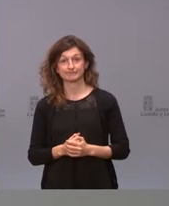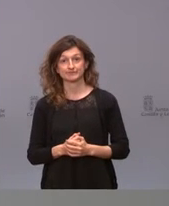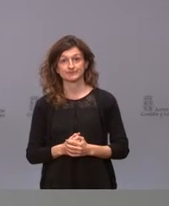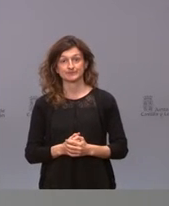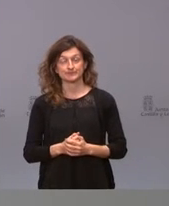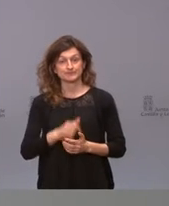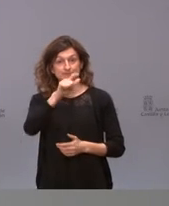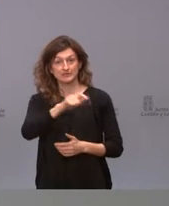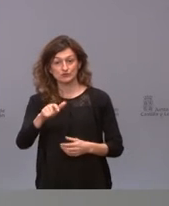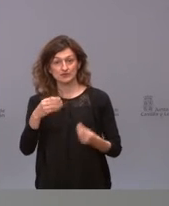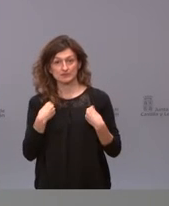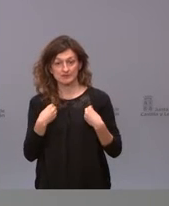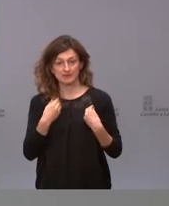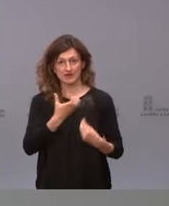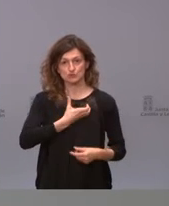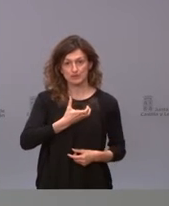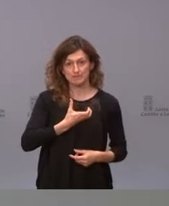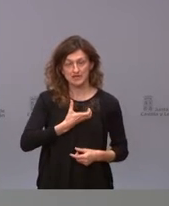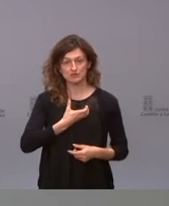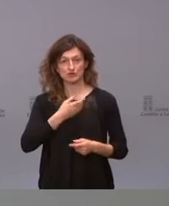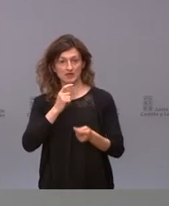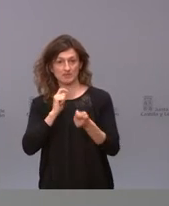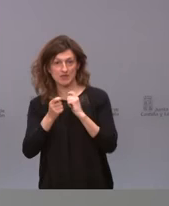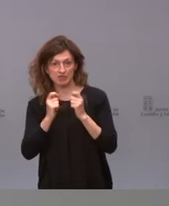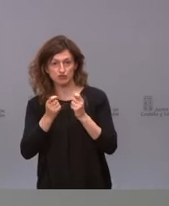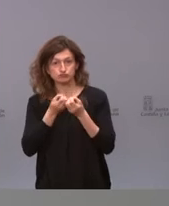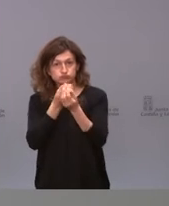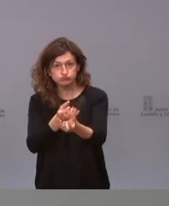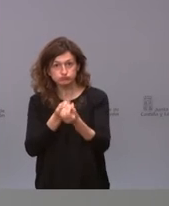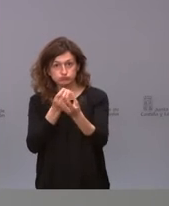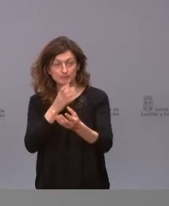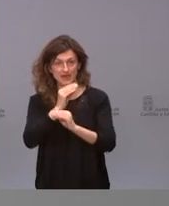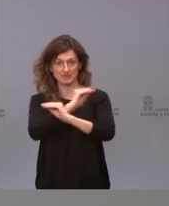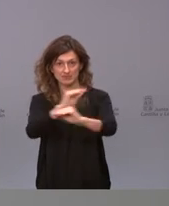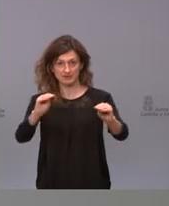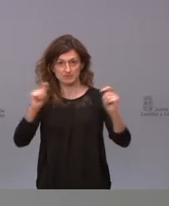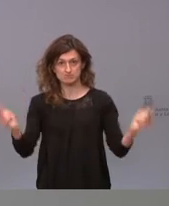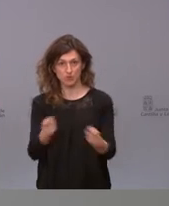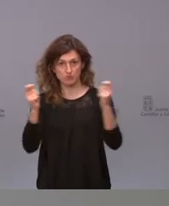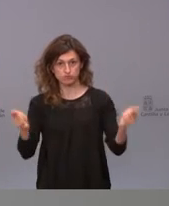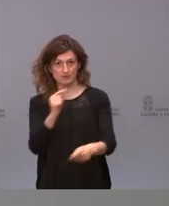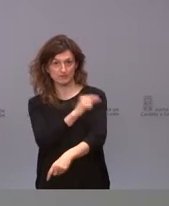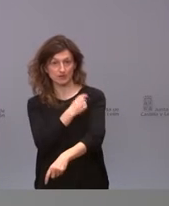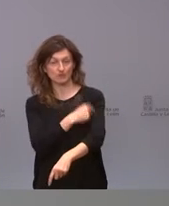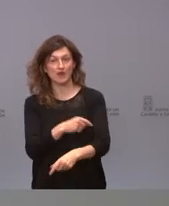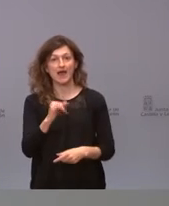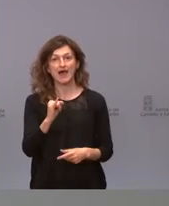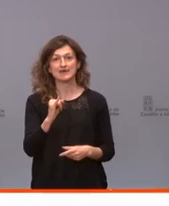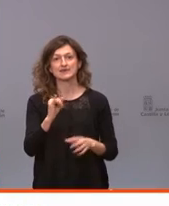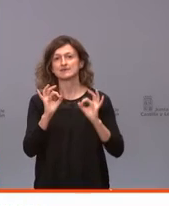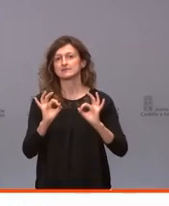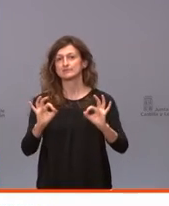a la población, a los ayuntamientos y medios informados sobre los llamamientos a la vacunación se ha habilitado un espacio